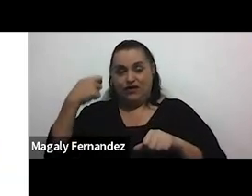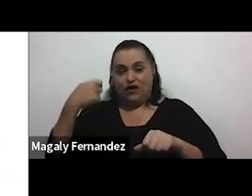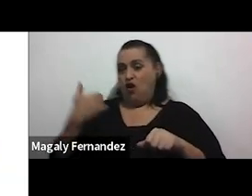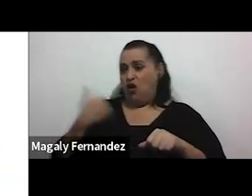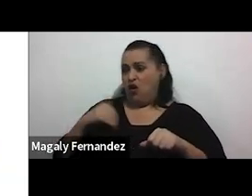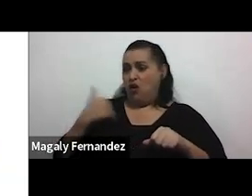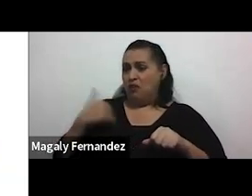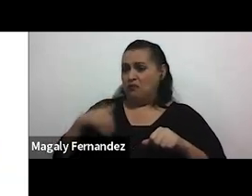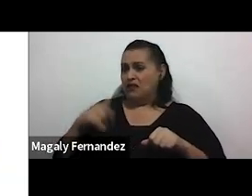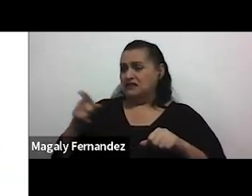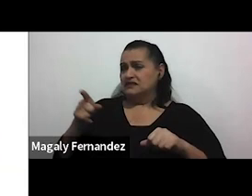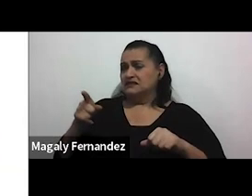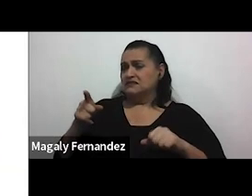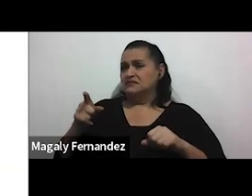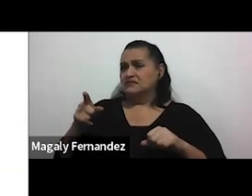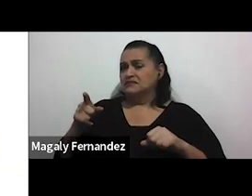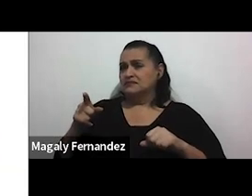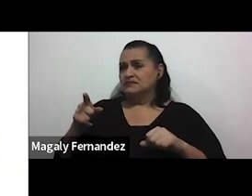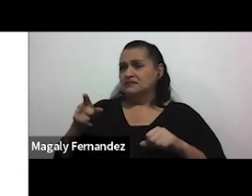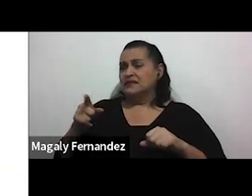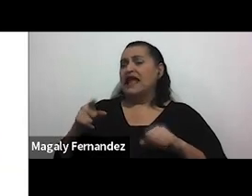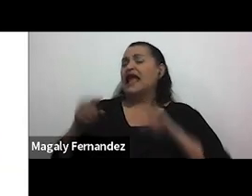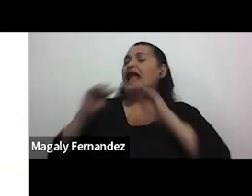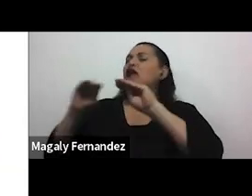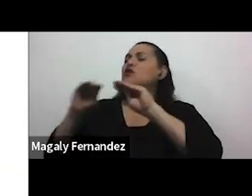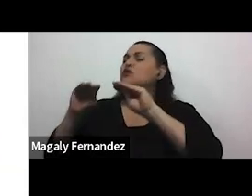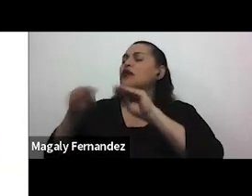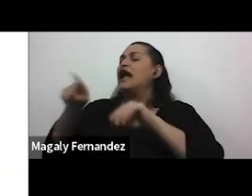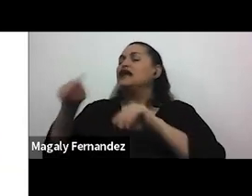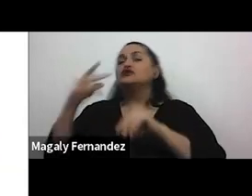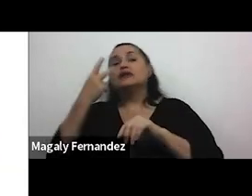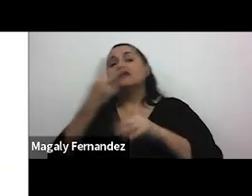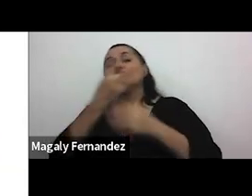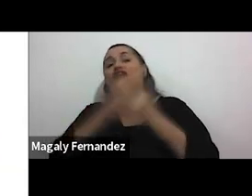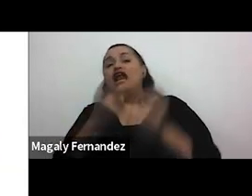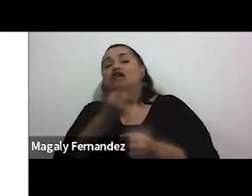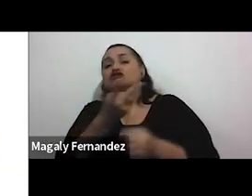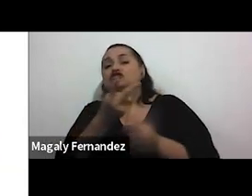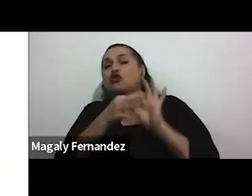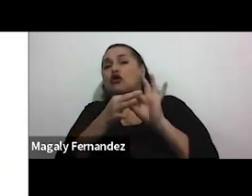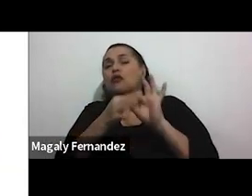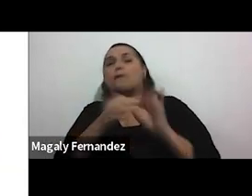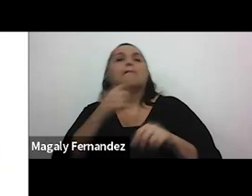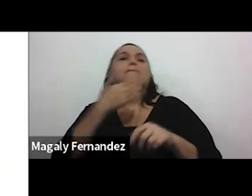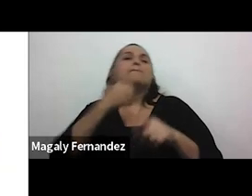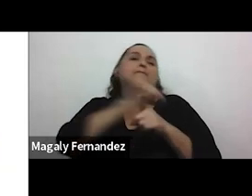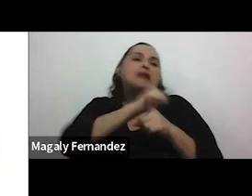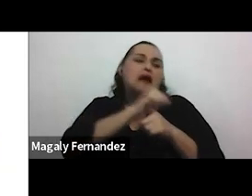se les educa para que vean una relación de pareja como más práctica más